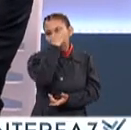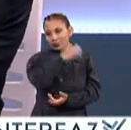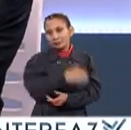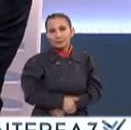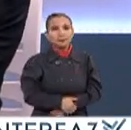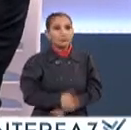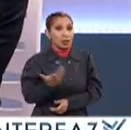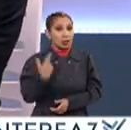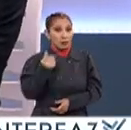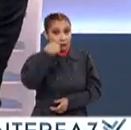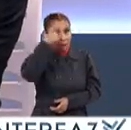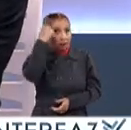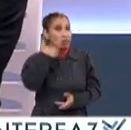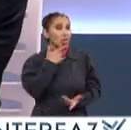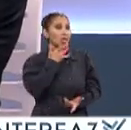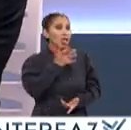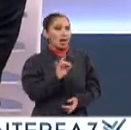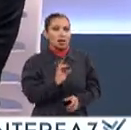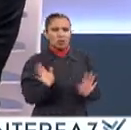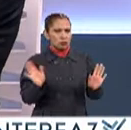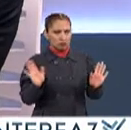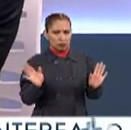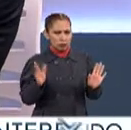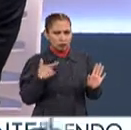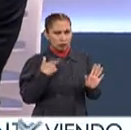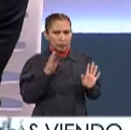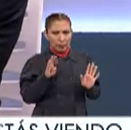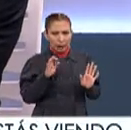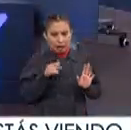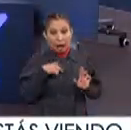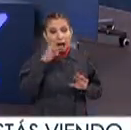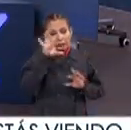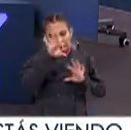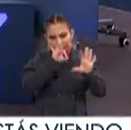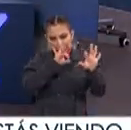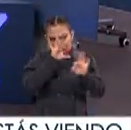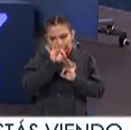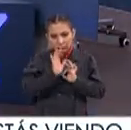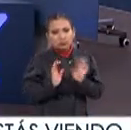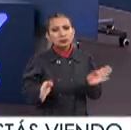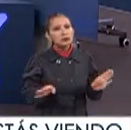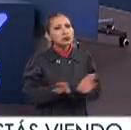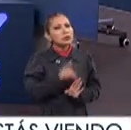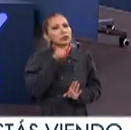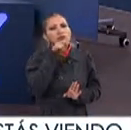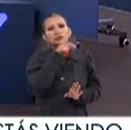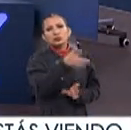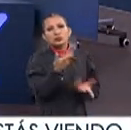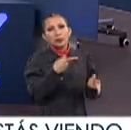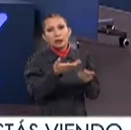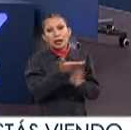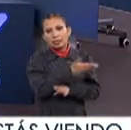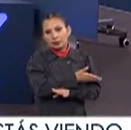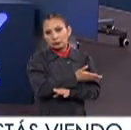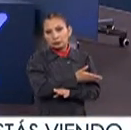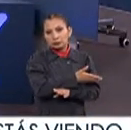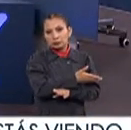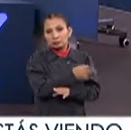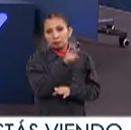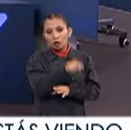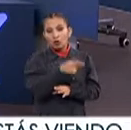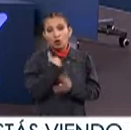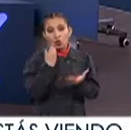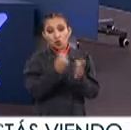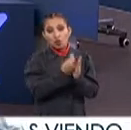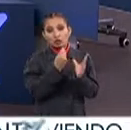académicas Que no son fáciles No es fácil Siempre tener una beca Hay selección Cómo fue esta preparación previa Porque además Los